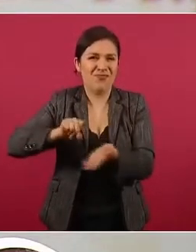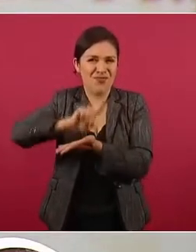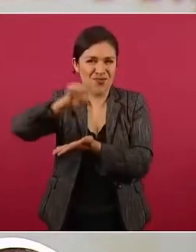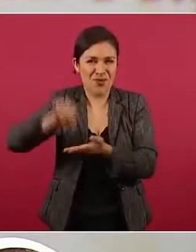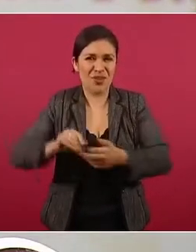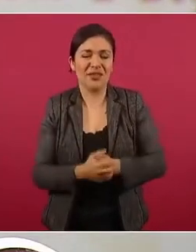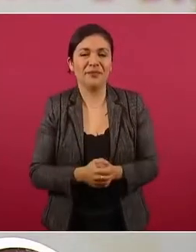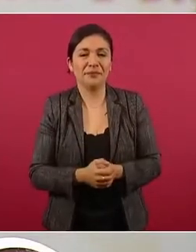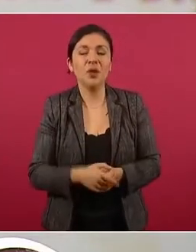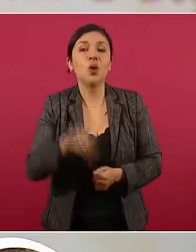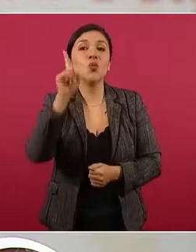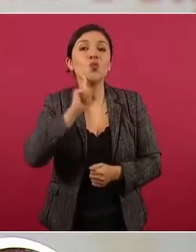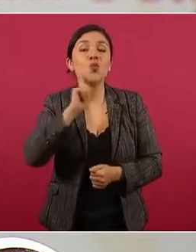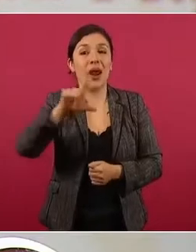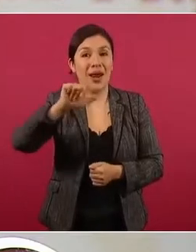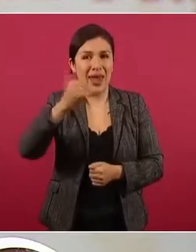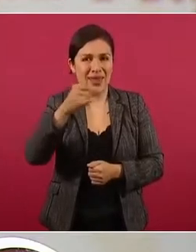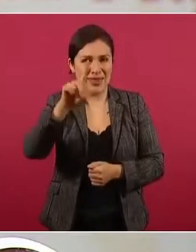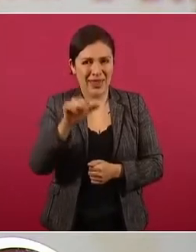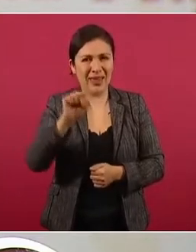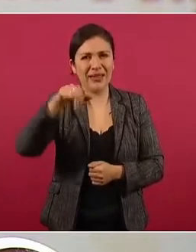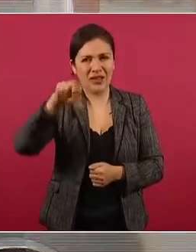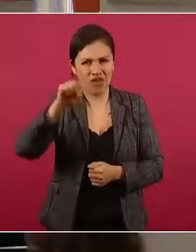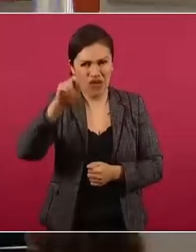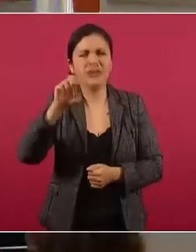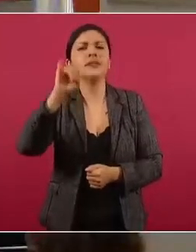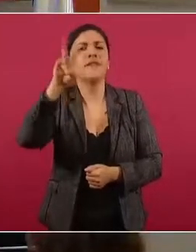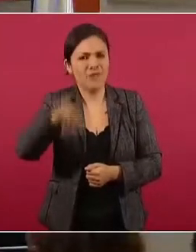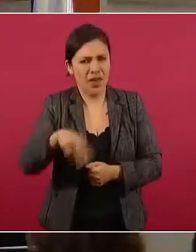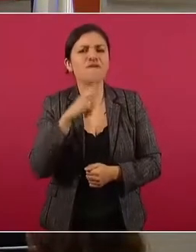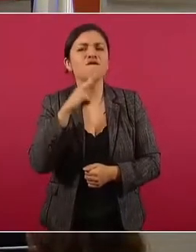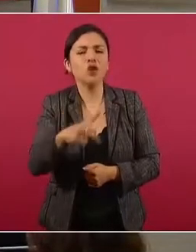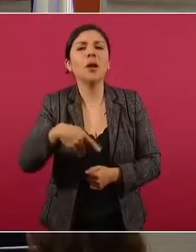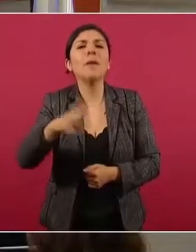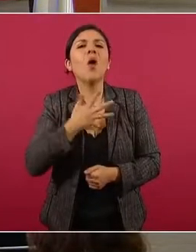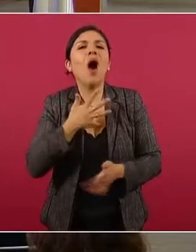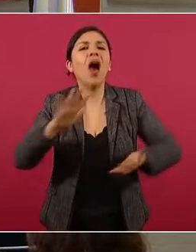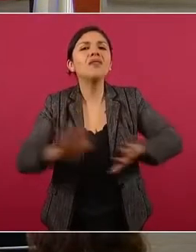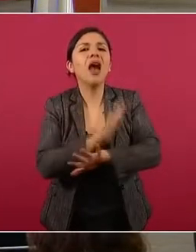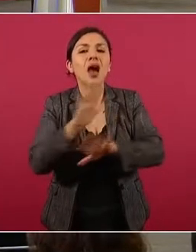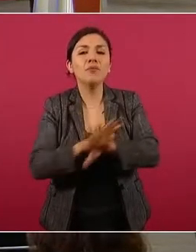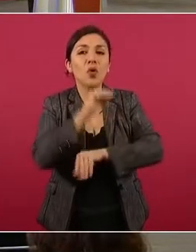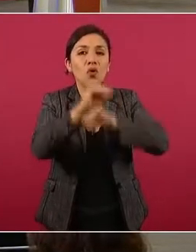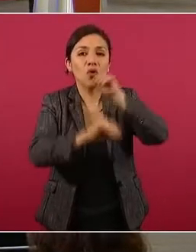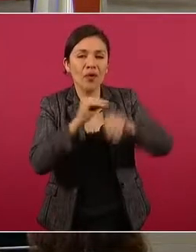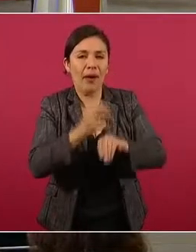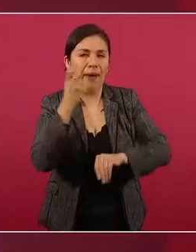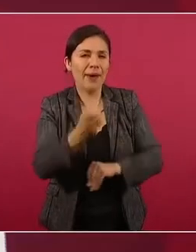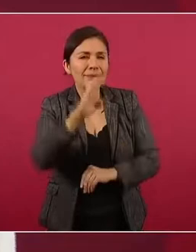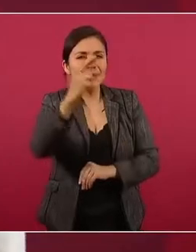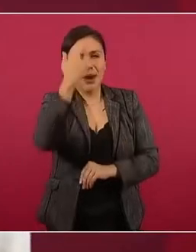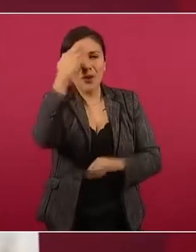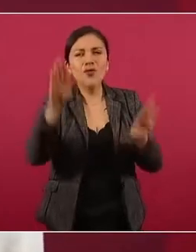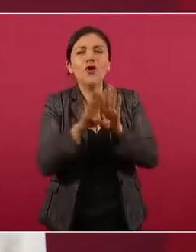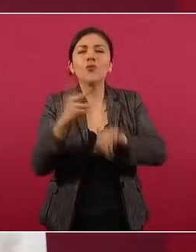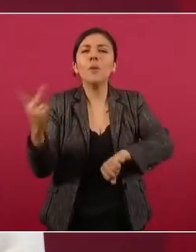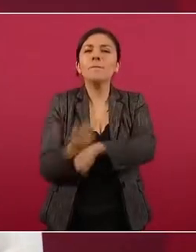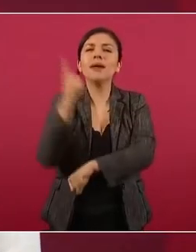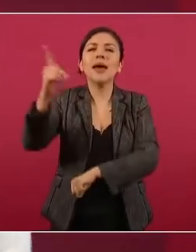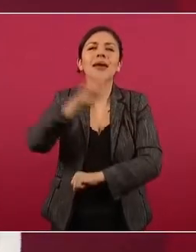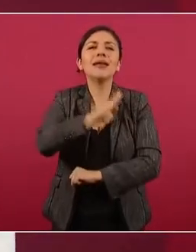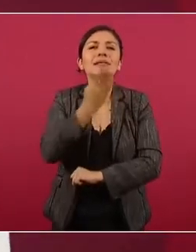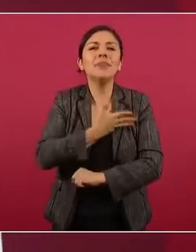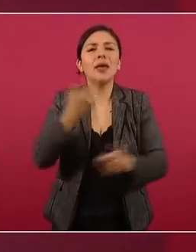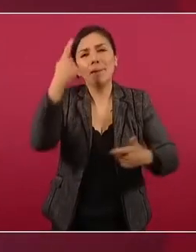es la voz de Laya Sanzores, pero está editada. Esto nos recordó a la guerra sucia que se vive en España con la